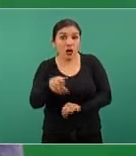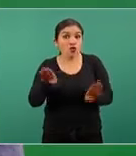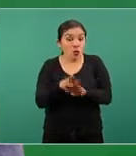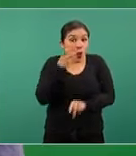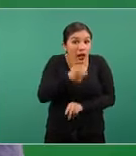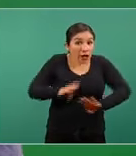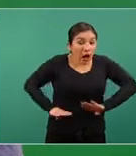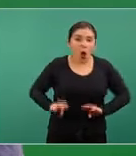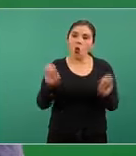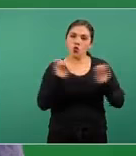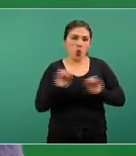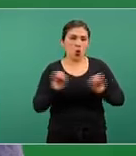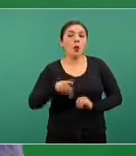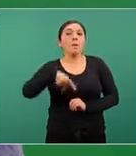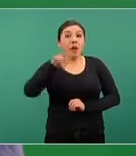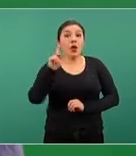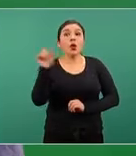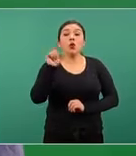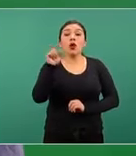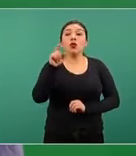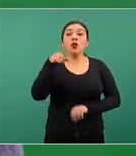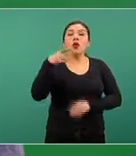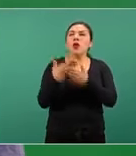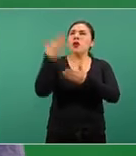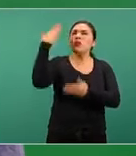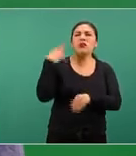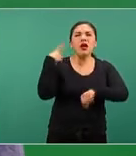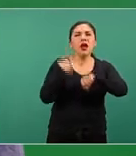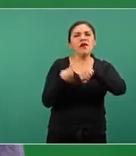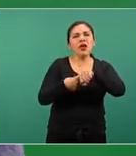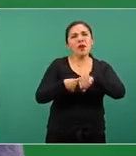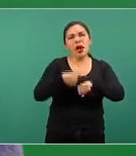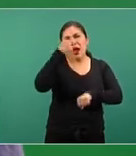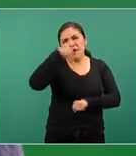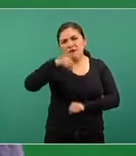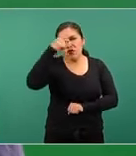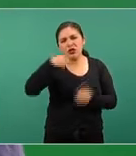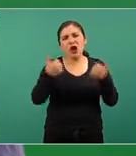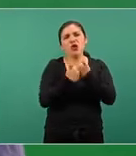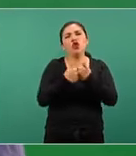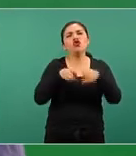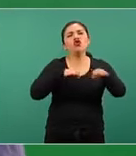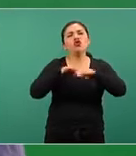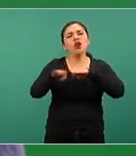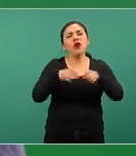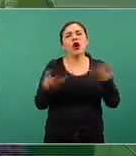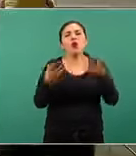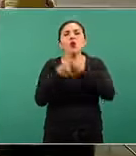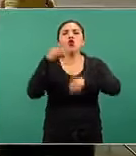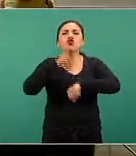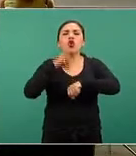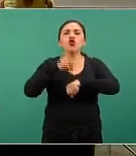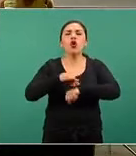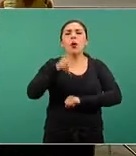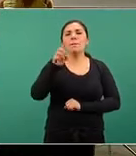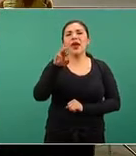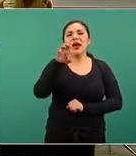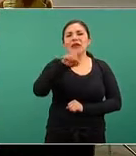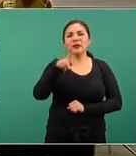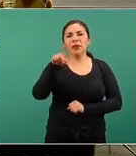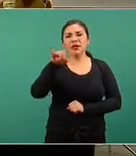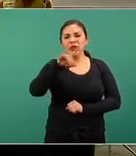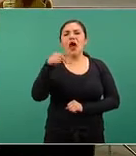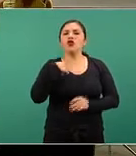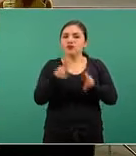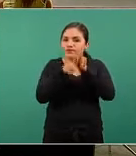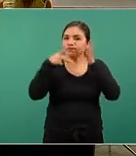pero sí cuando fue la pandemia de influenza trabajando con el doctor Pérez Padilla quien entonces era el director del INER publicamos